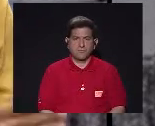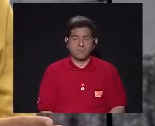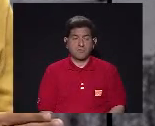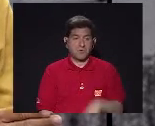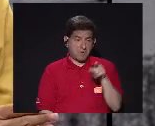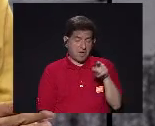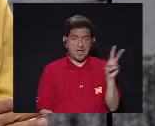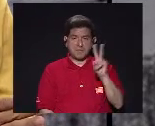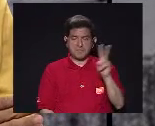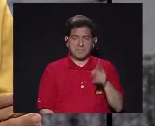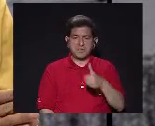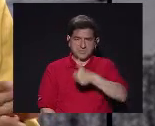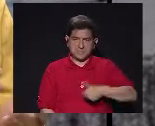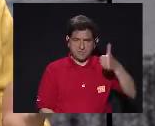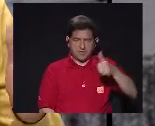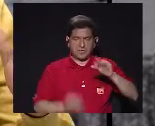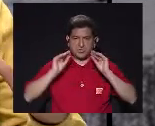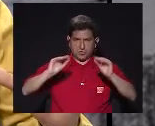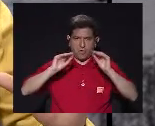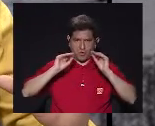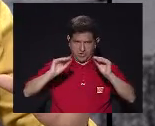llegamos A la vicerrectoría De docencia